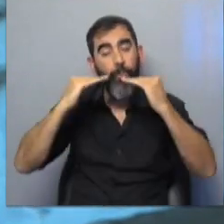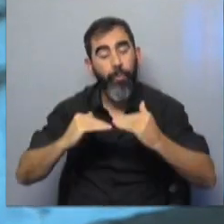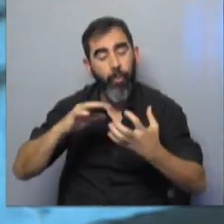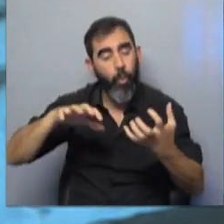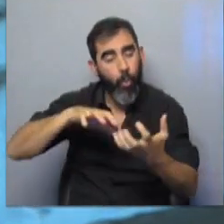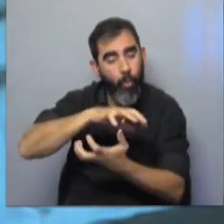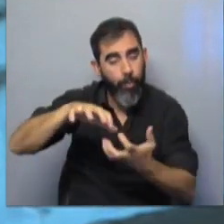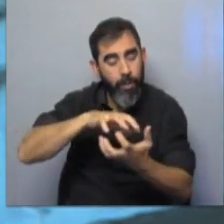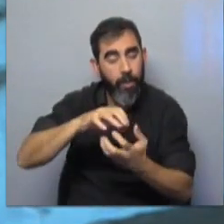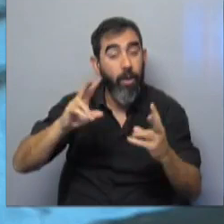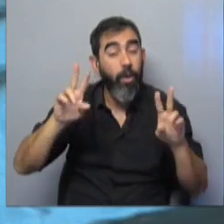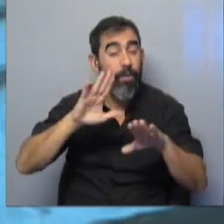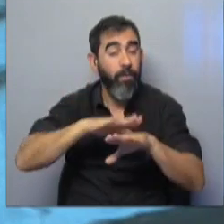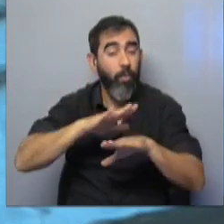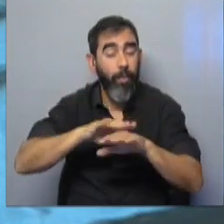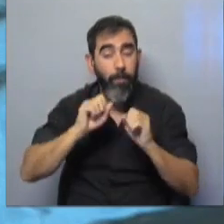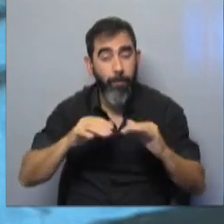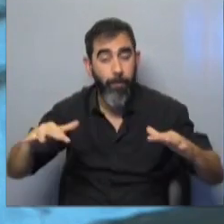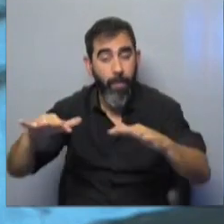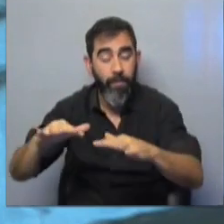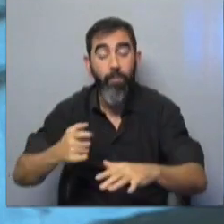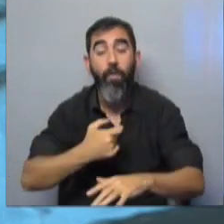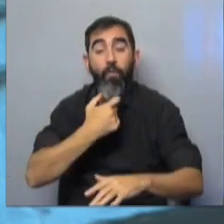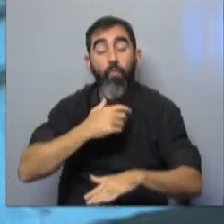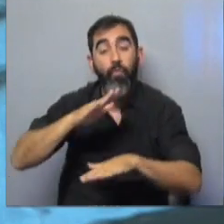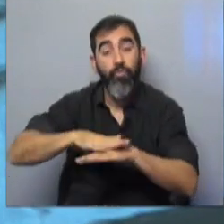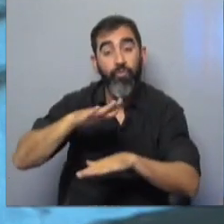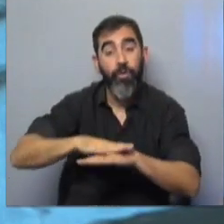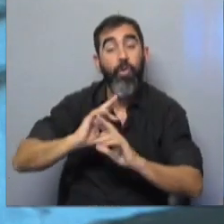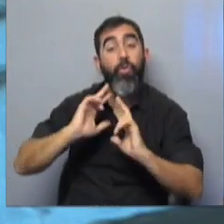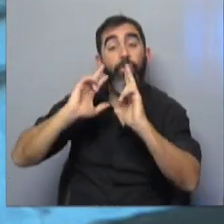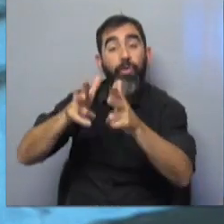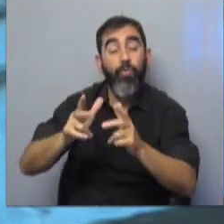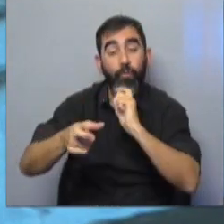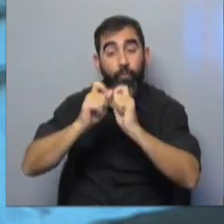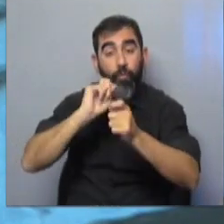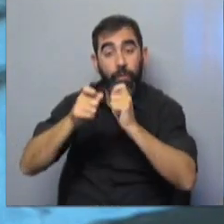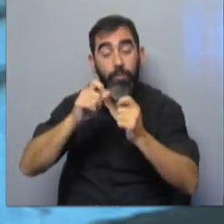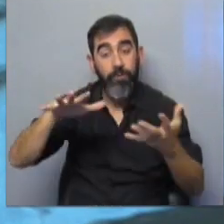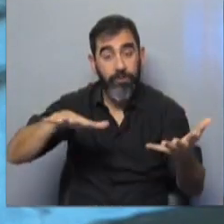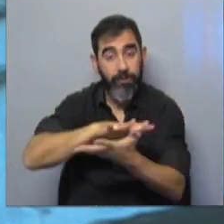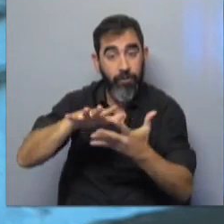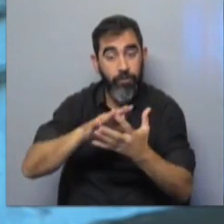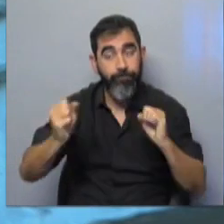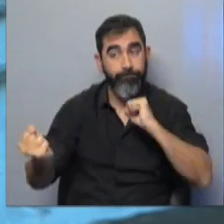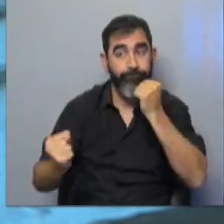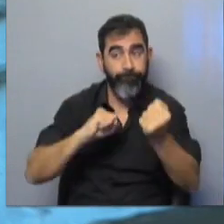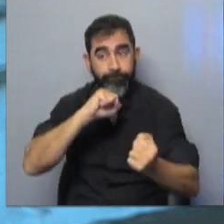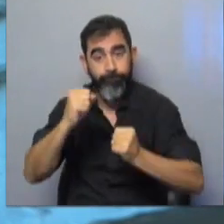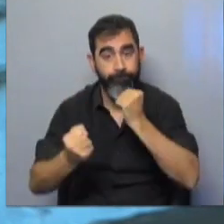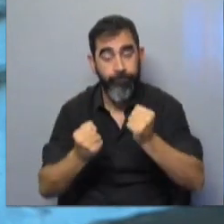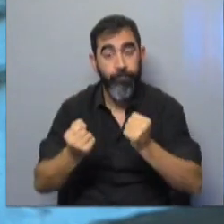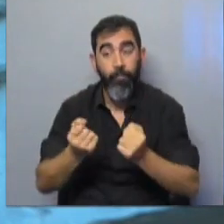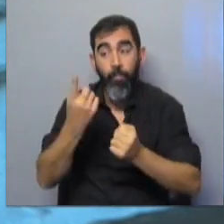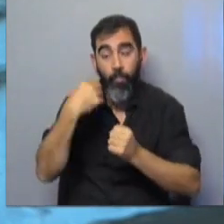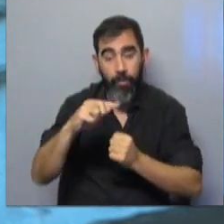compleja situación derivada de la pandemia. vocero del grupo, Álvaro Gugliota, dijo a MBD Noticias que la situación es desesperante y que